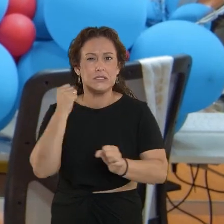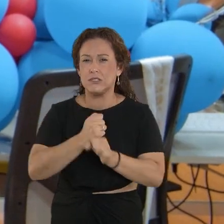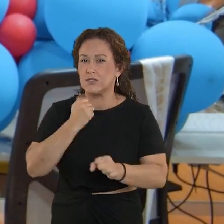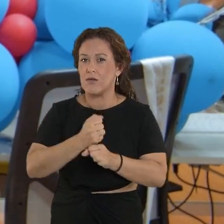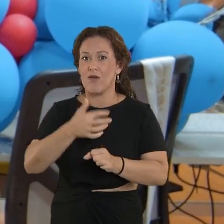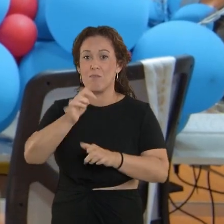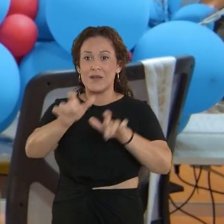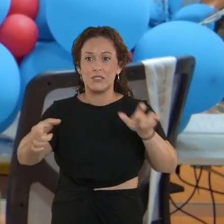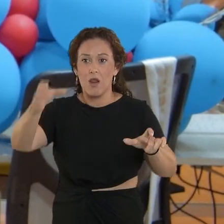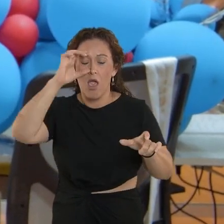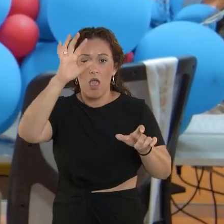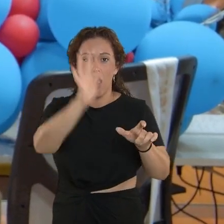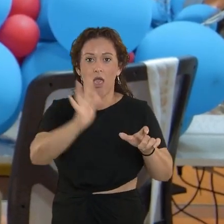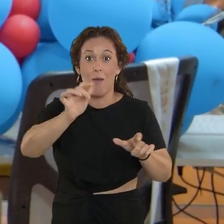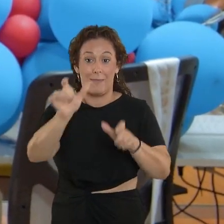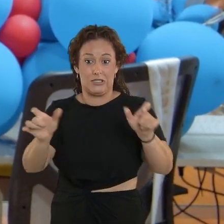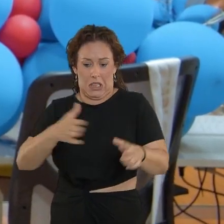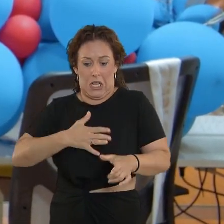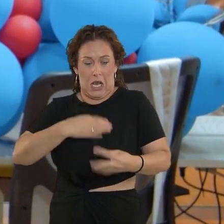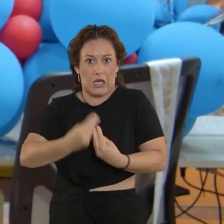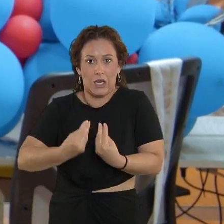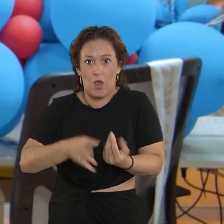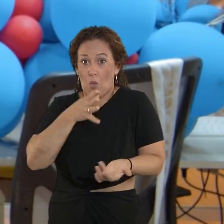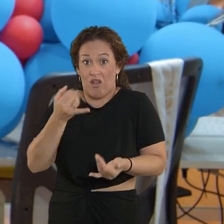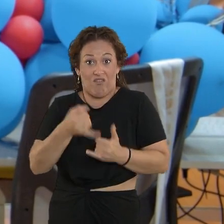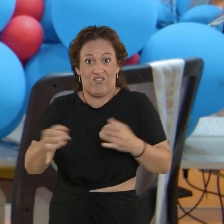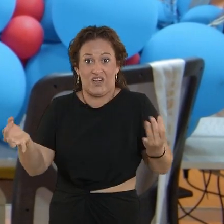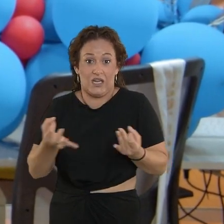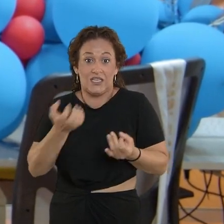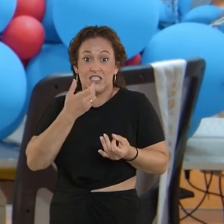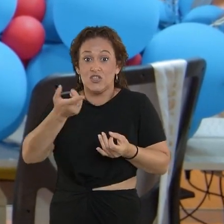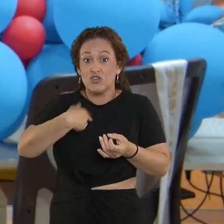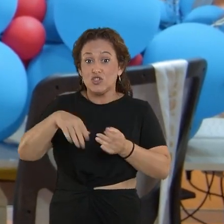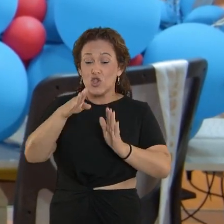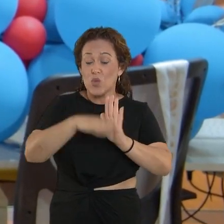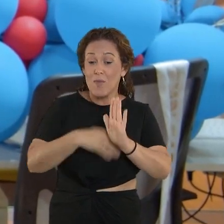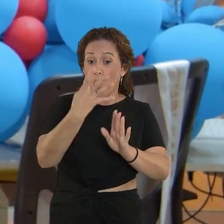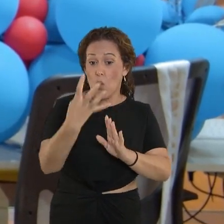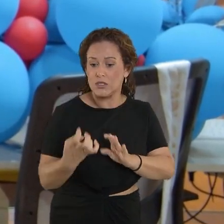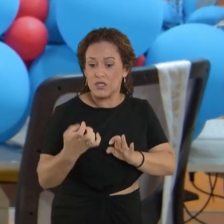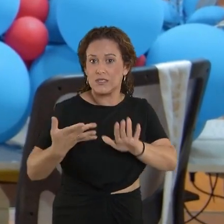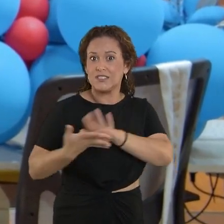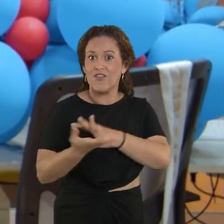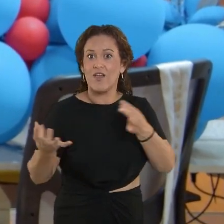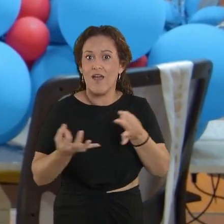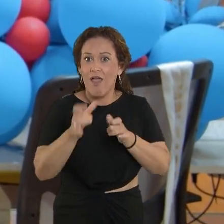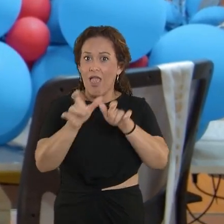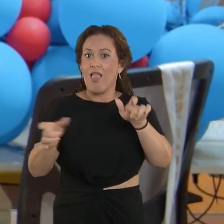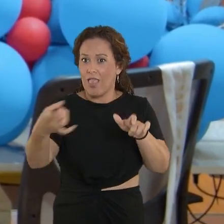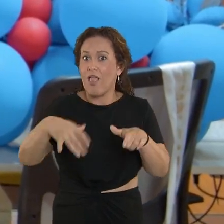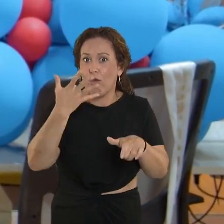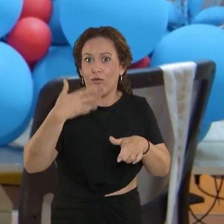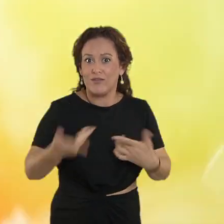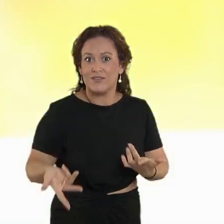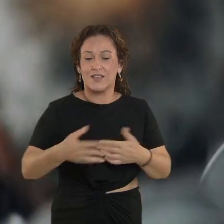mucho a las personas de Canarias. Porque al final, si hemos llegado a 400 noveleros, significa que a la